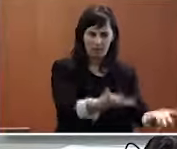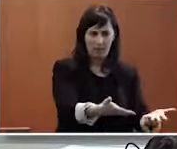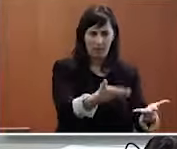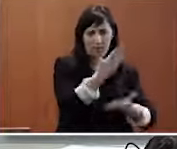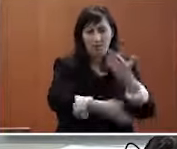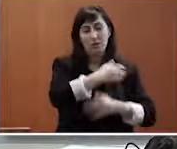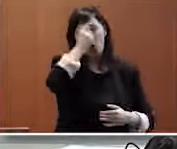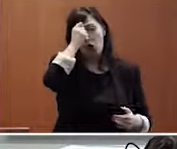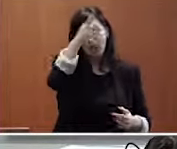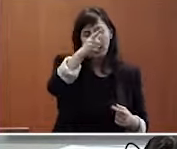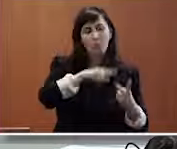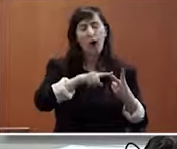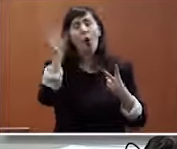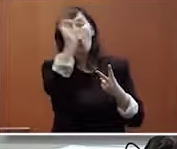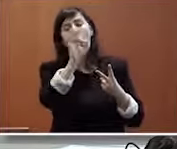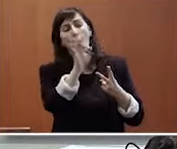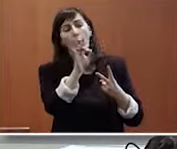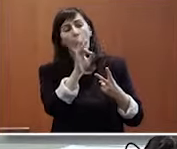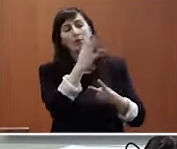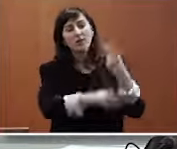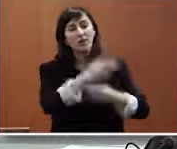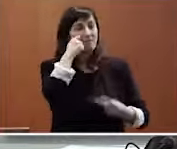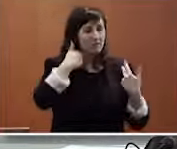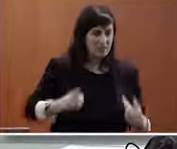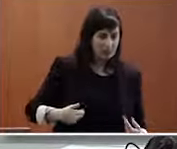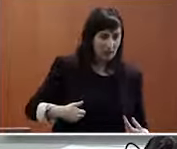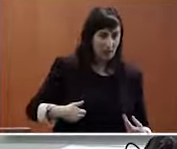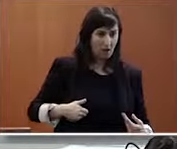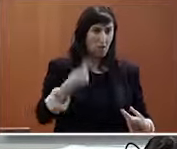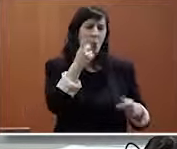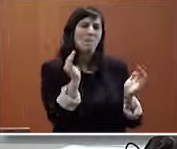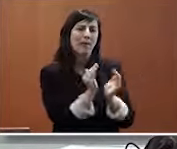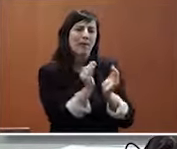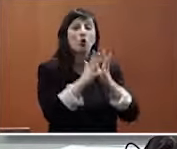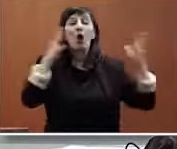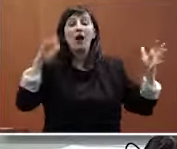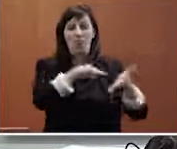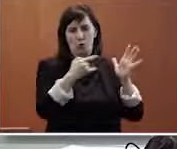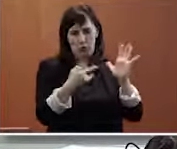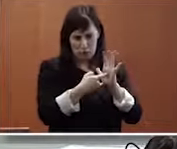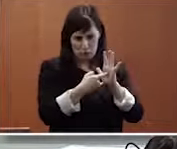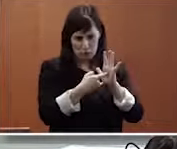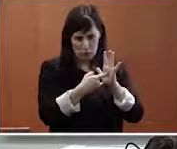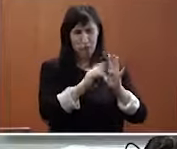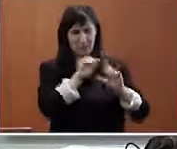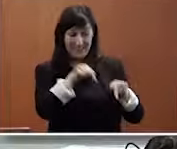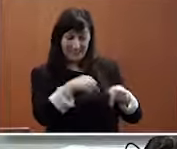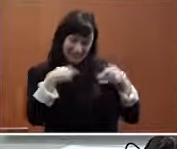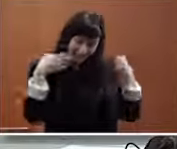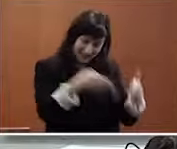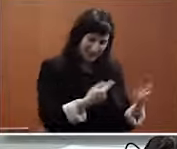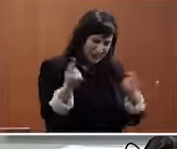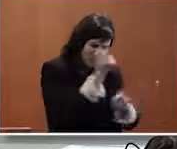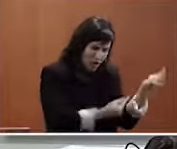discapacidade cognitiva ou de discapacidade física. Insisto, un pequeno gran proxecto. E cando trabajábamos en o